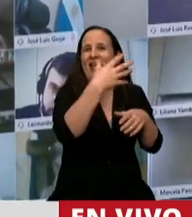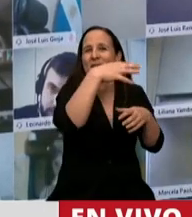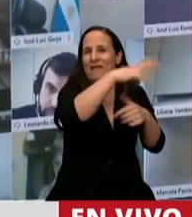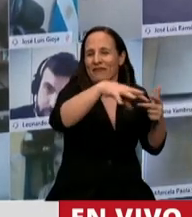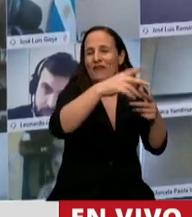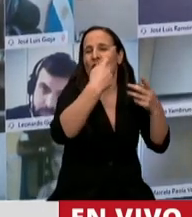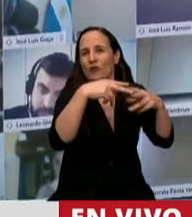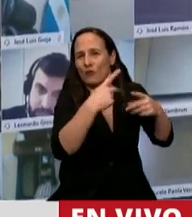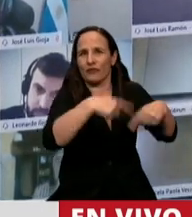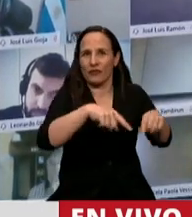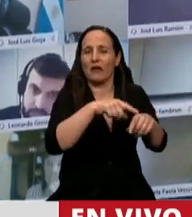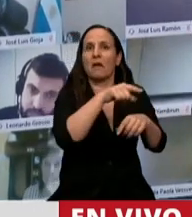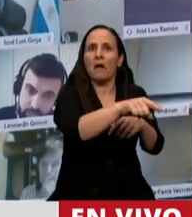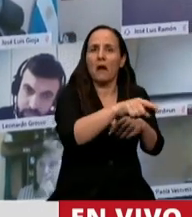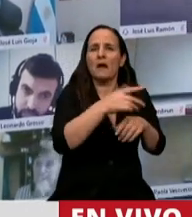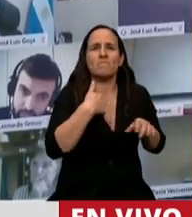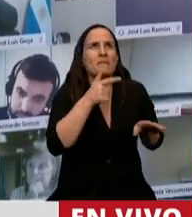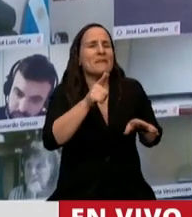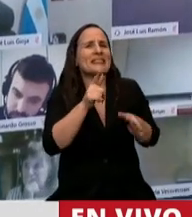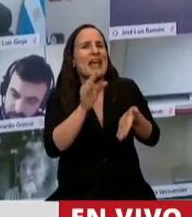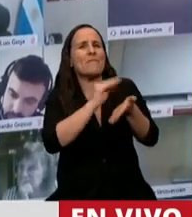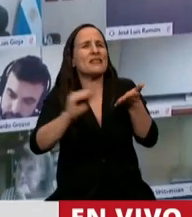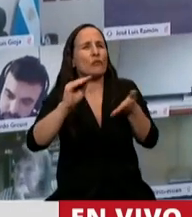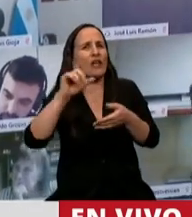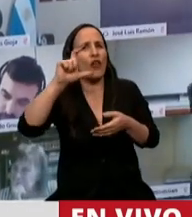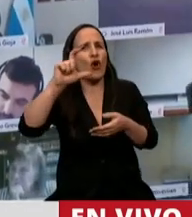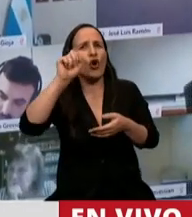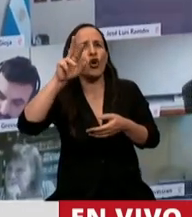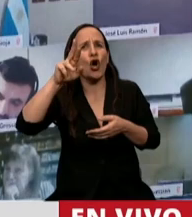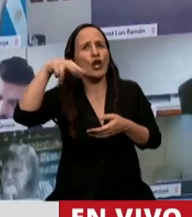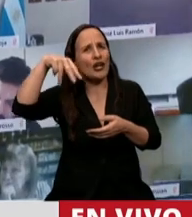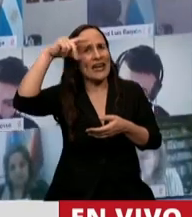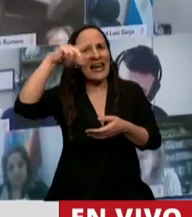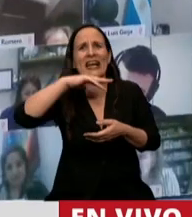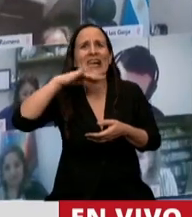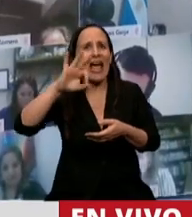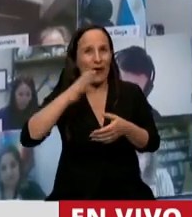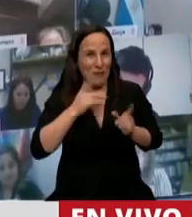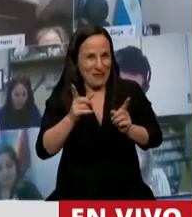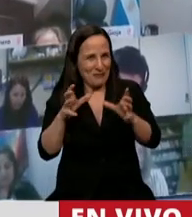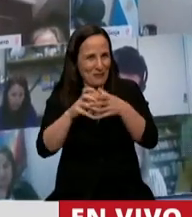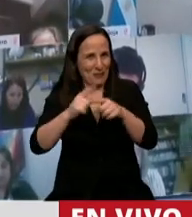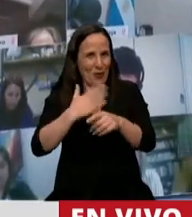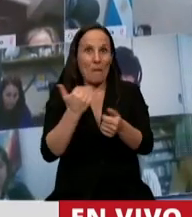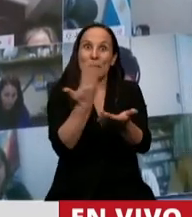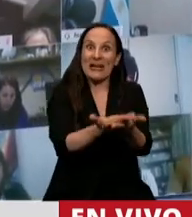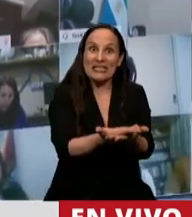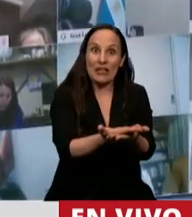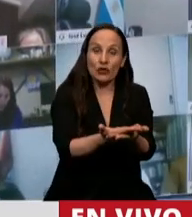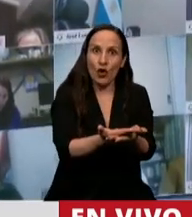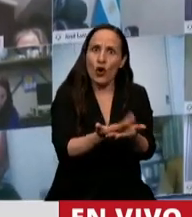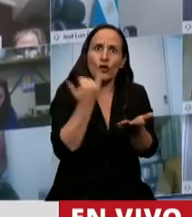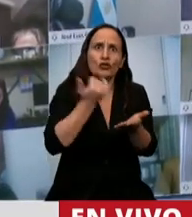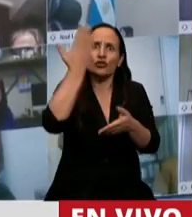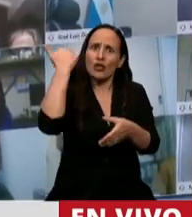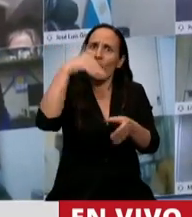protección al turismo, si no me equivoco fue la diputada Cornejo de nuestro bloque la que presentó y esto se